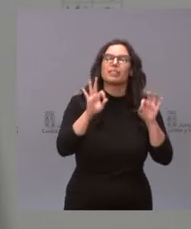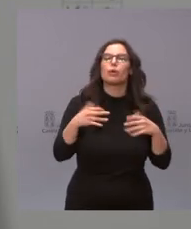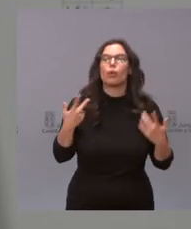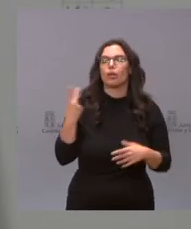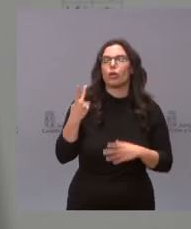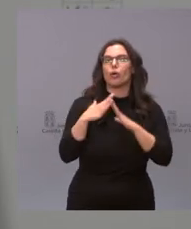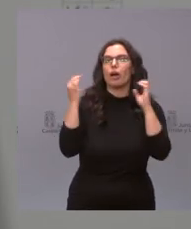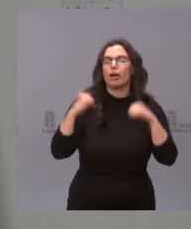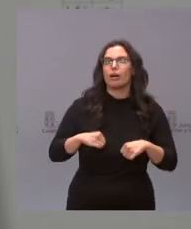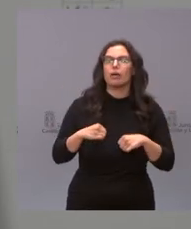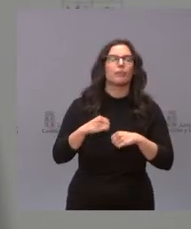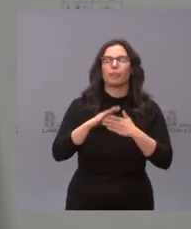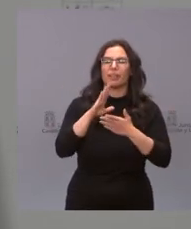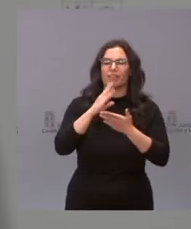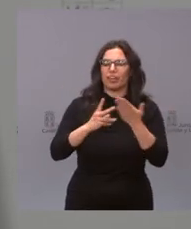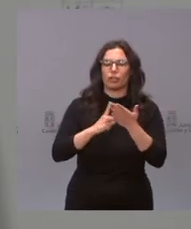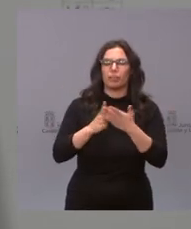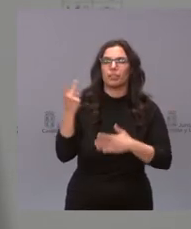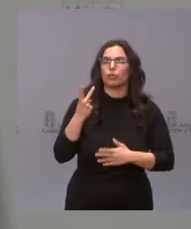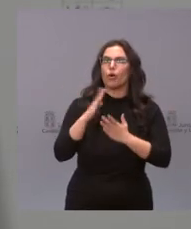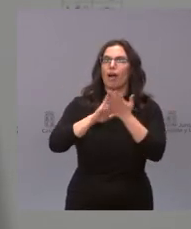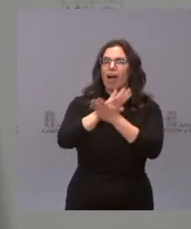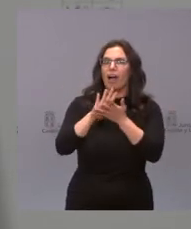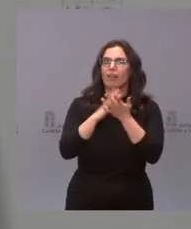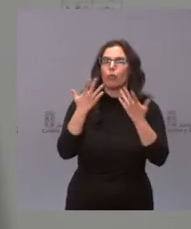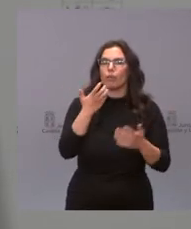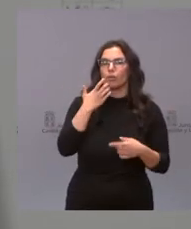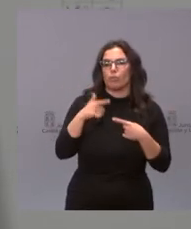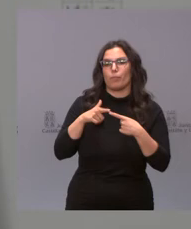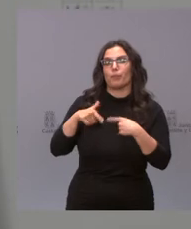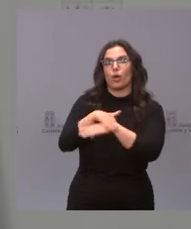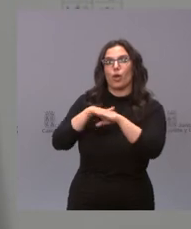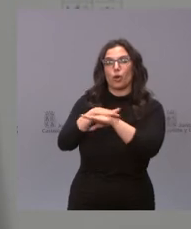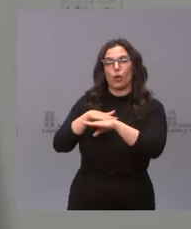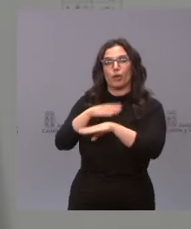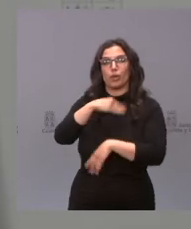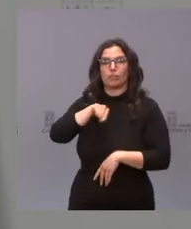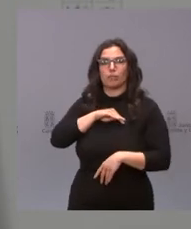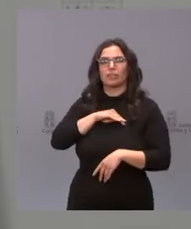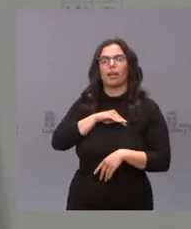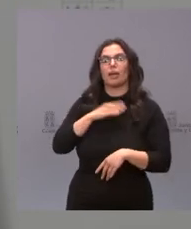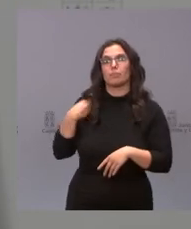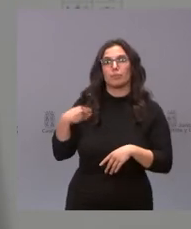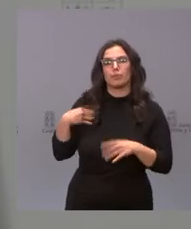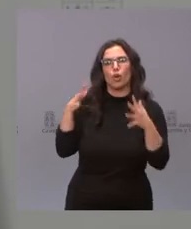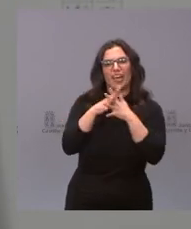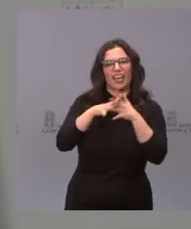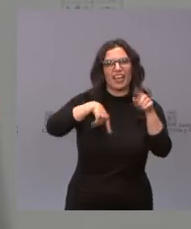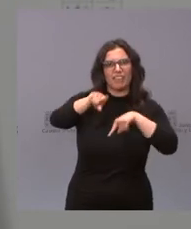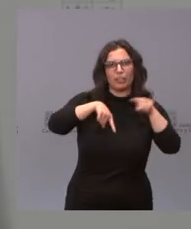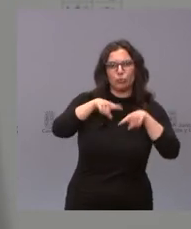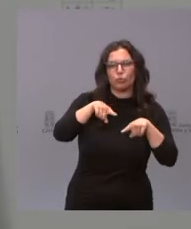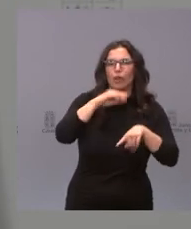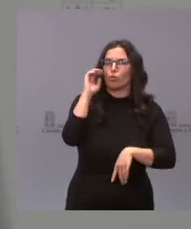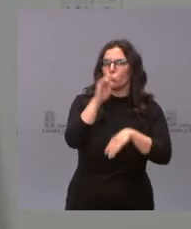necesidad de que el gobierno de España cumpla con las infraestructuras para Castilla y León y para